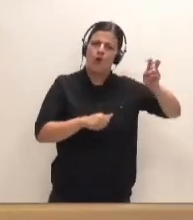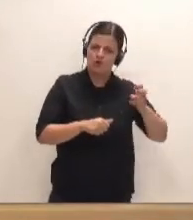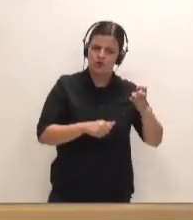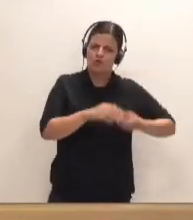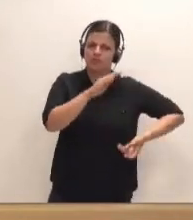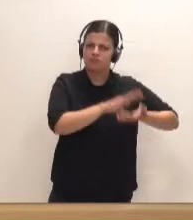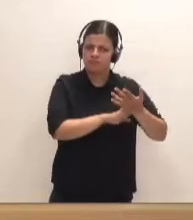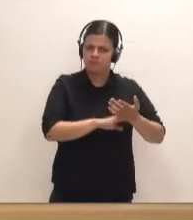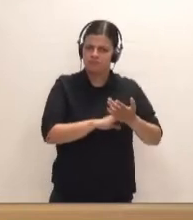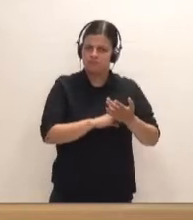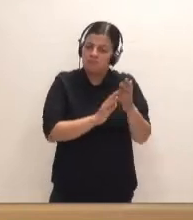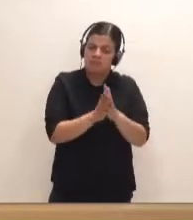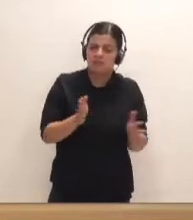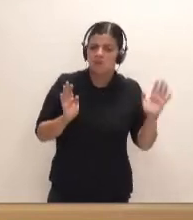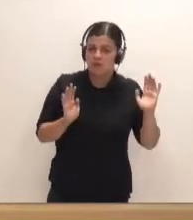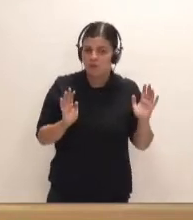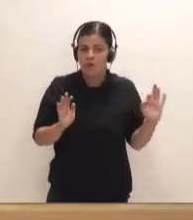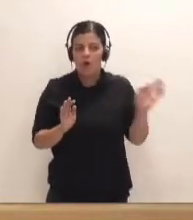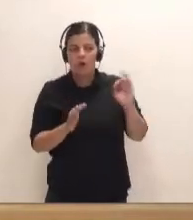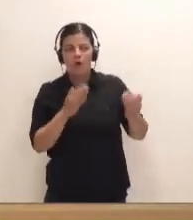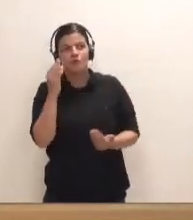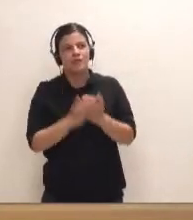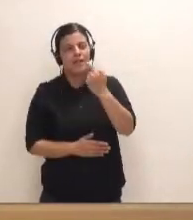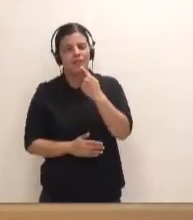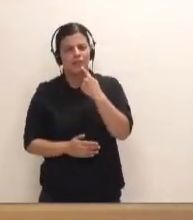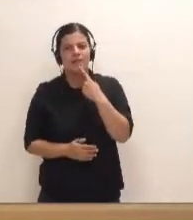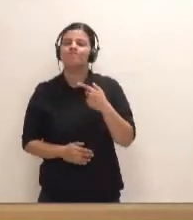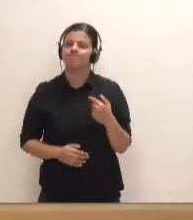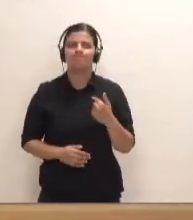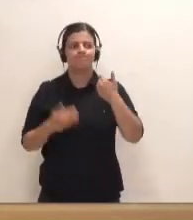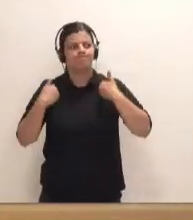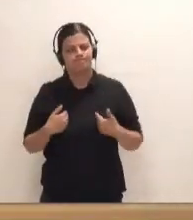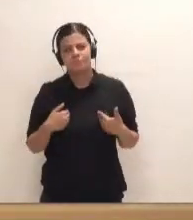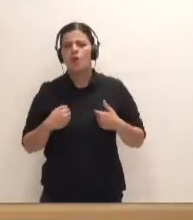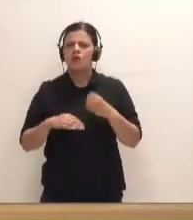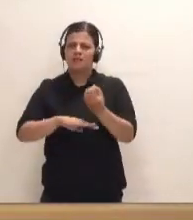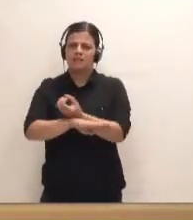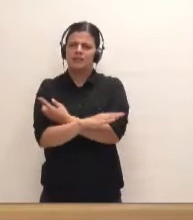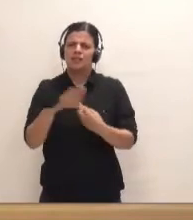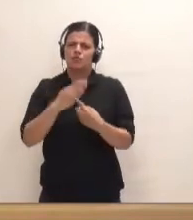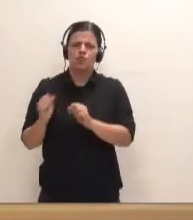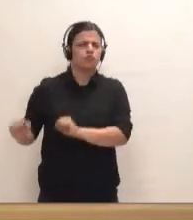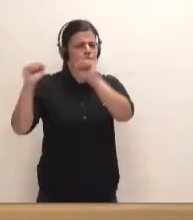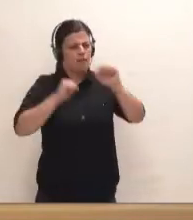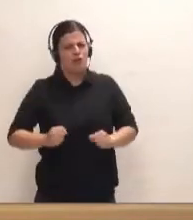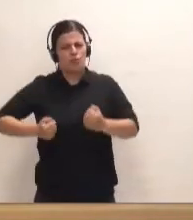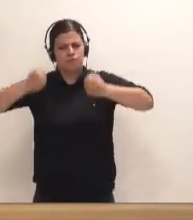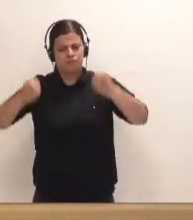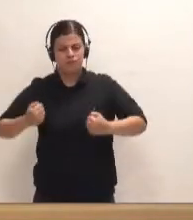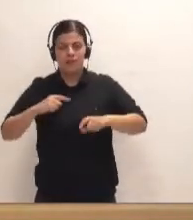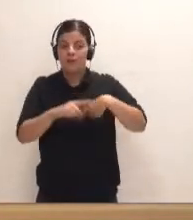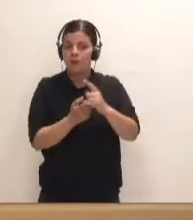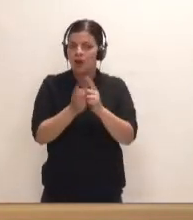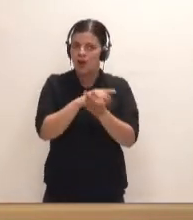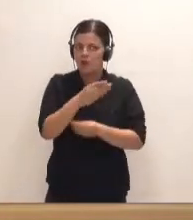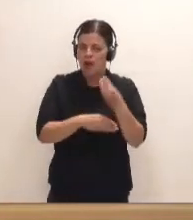plantee los modelos extensivos. Un día desea usted defender el tren del sur a capa y espada y luego hacer una serie de cambios